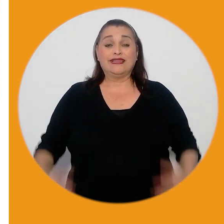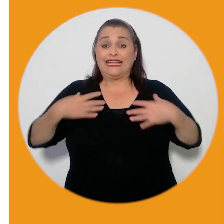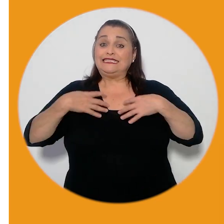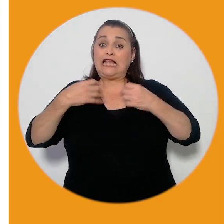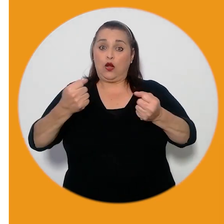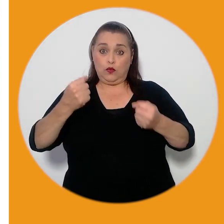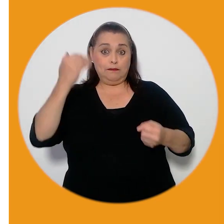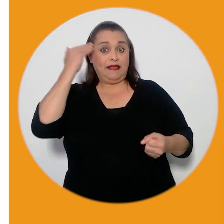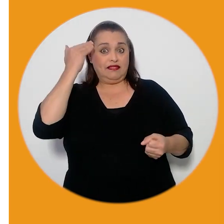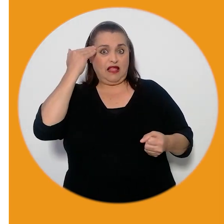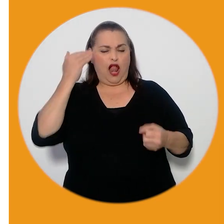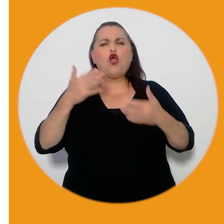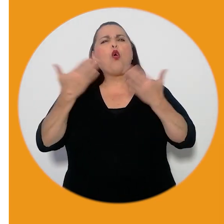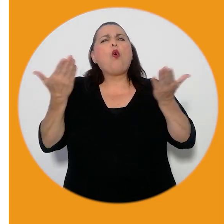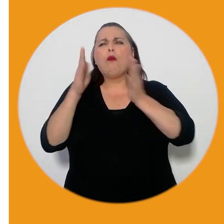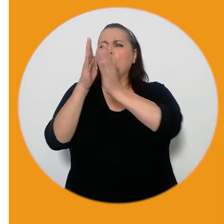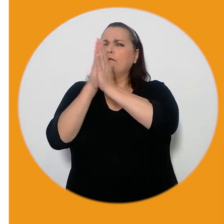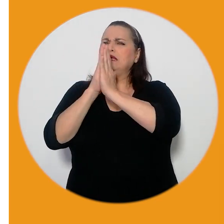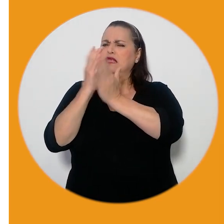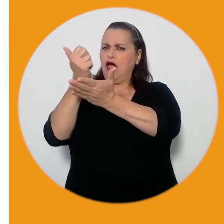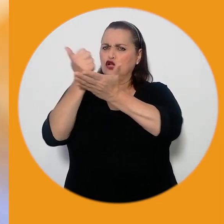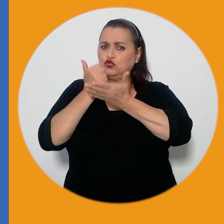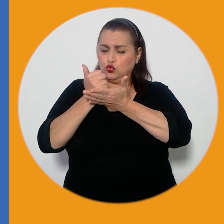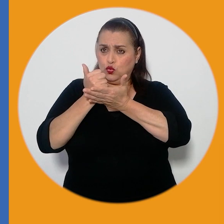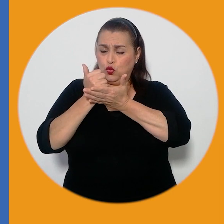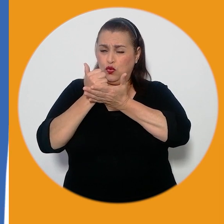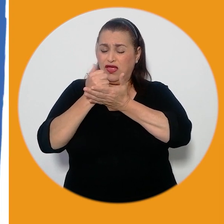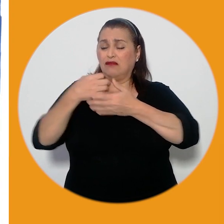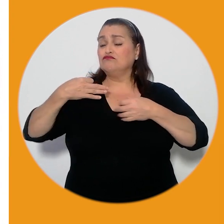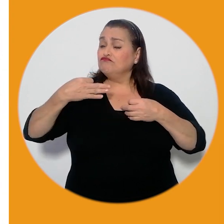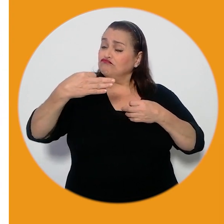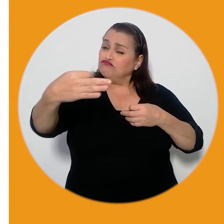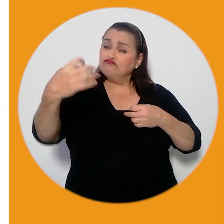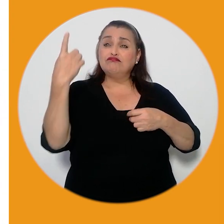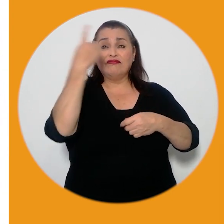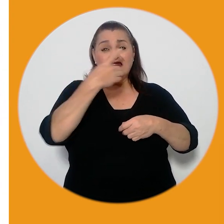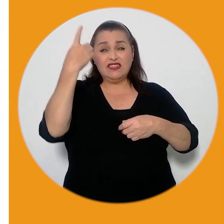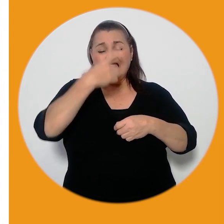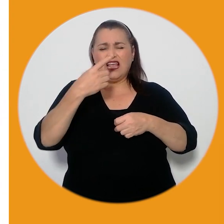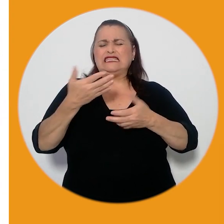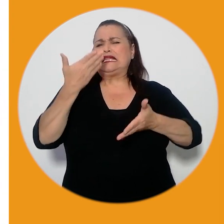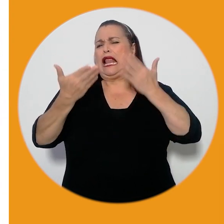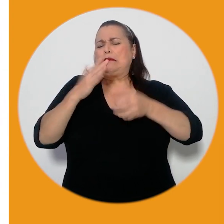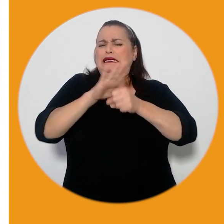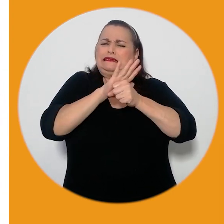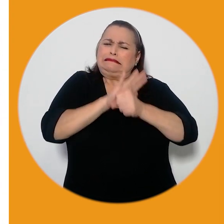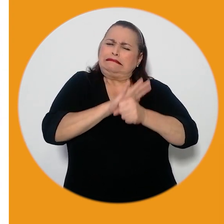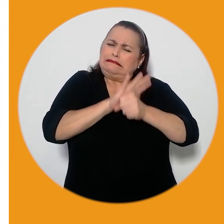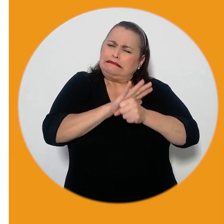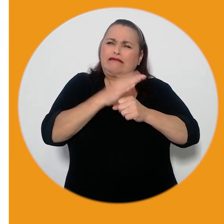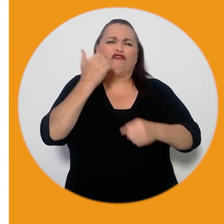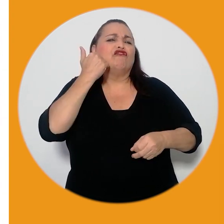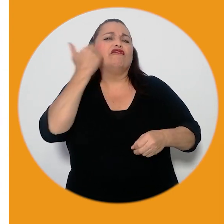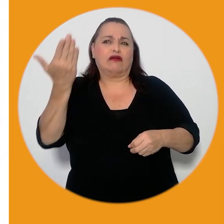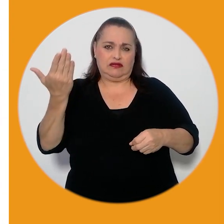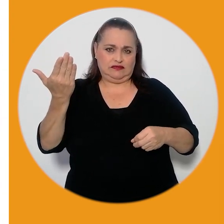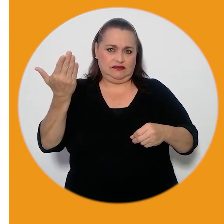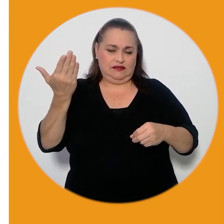salud mental cómo pedir ayuda la cotidianeidad puede llegar a abrumarnos fácilmente